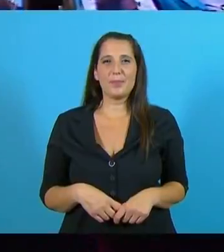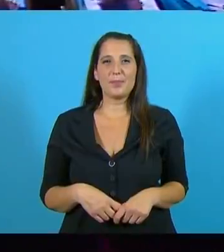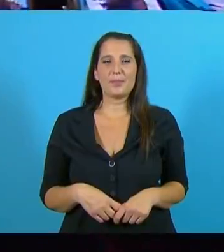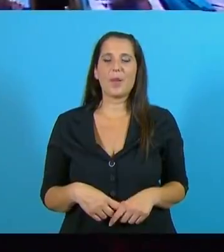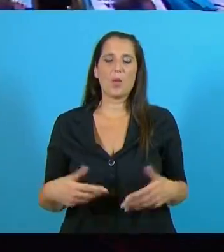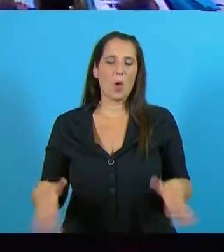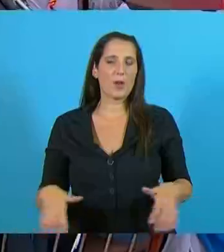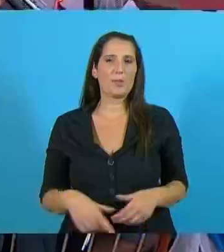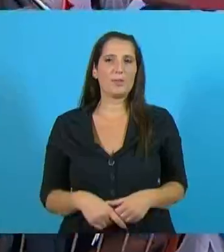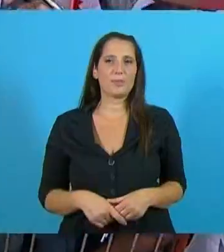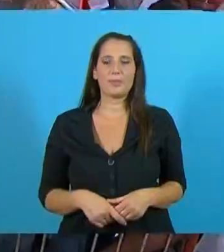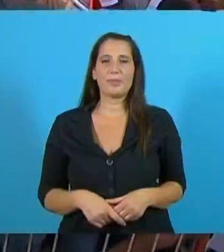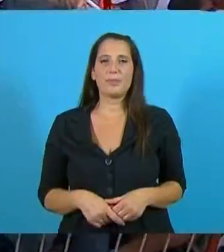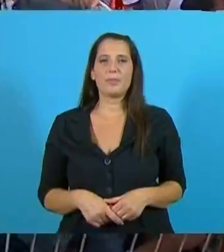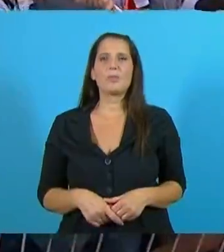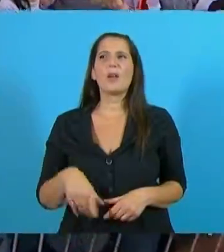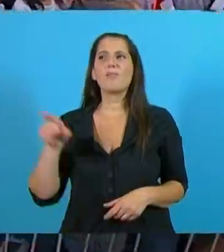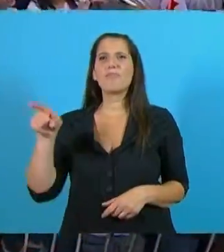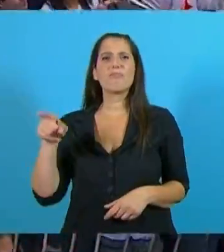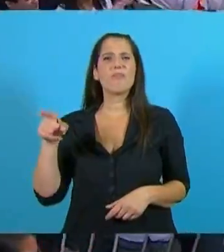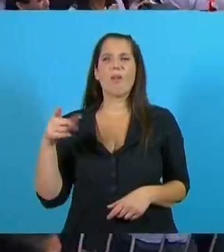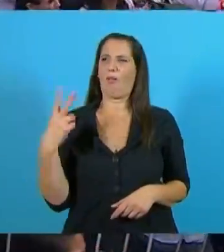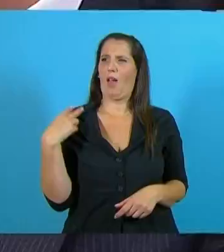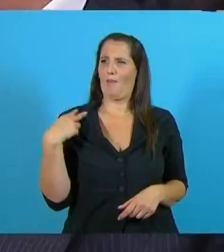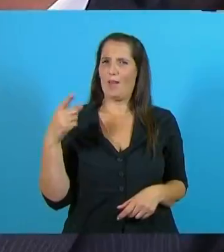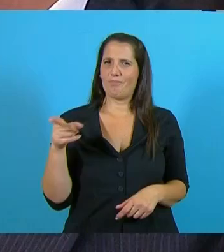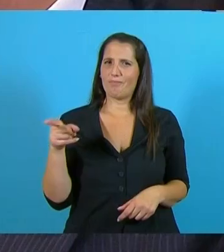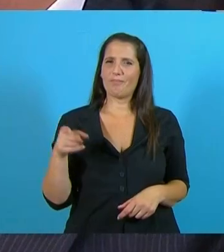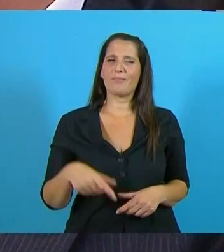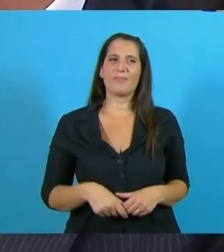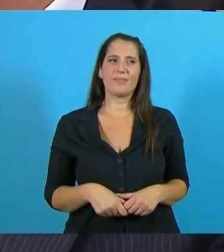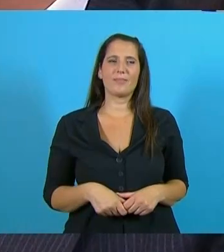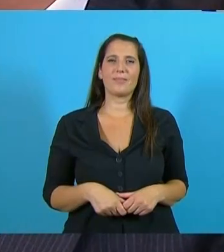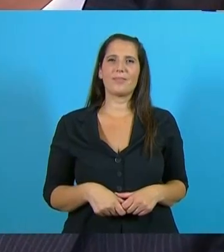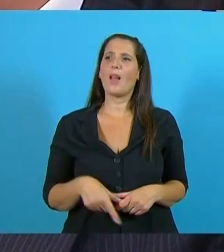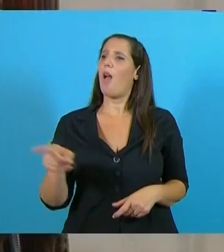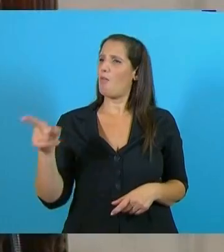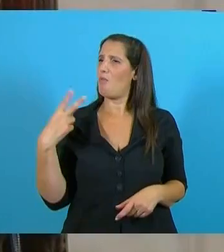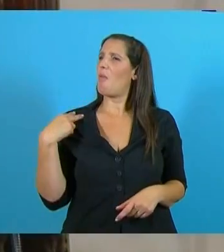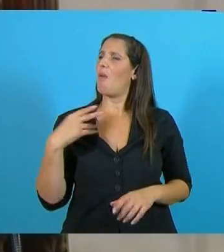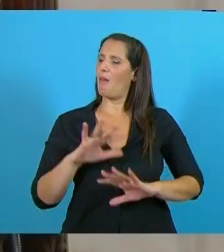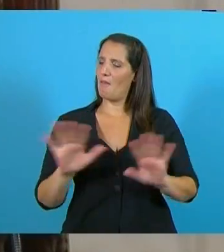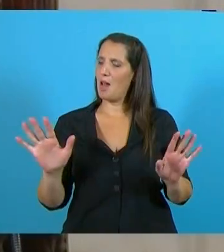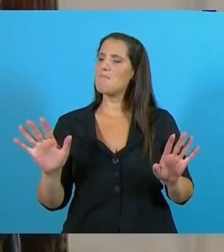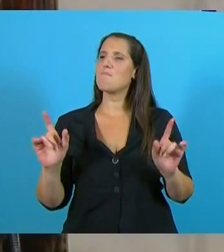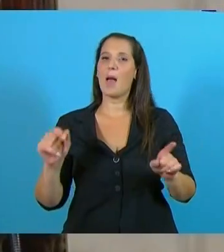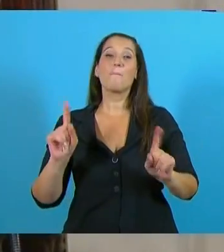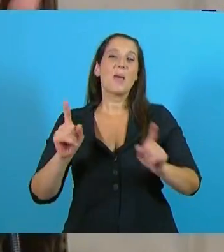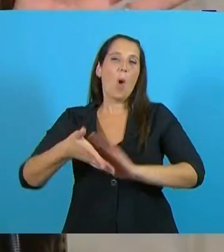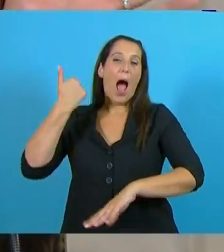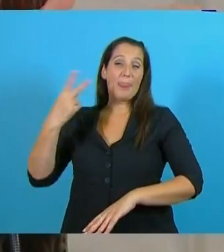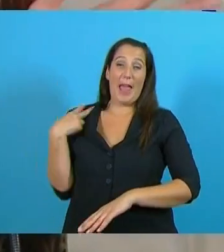Pero bueno, tu jefe ha reivindicado a quien fue jefe de nosotros